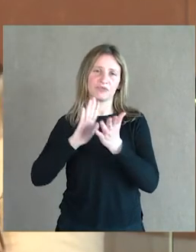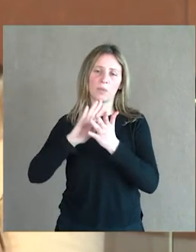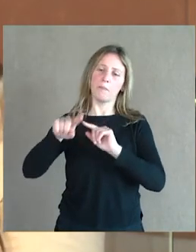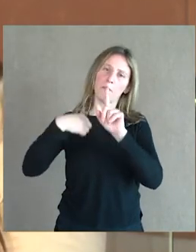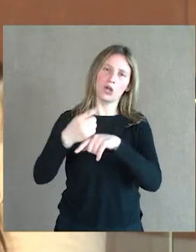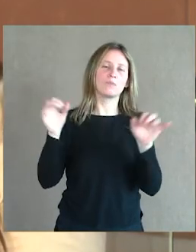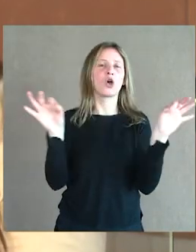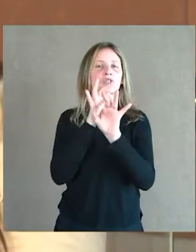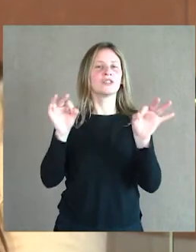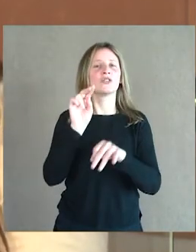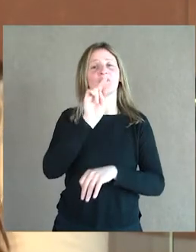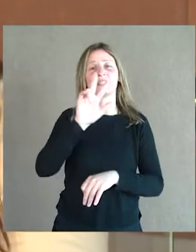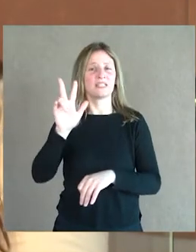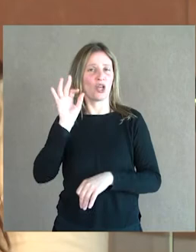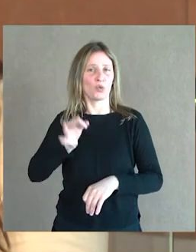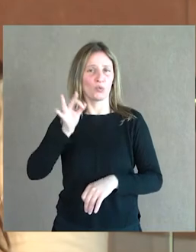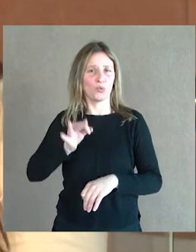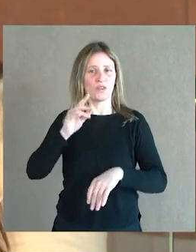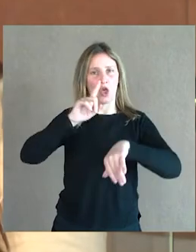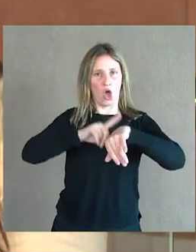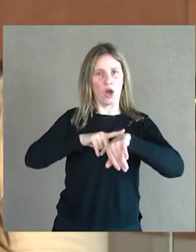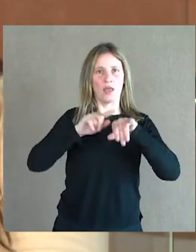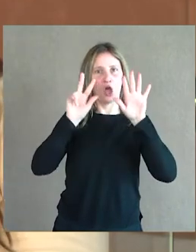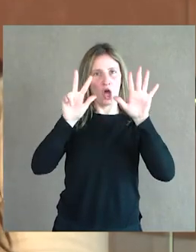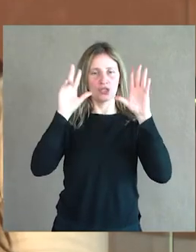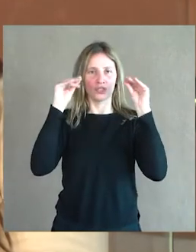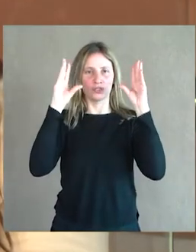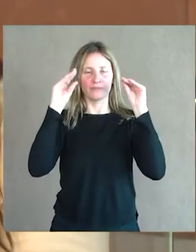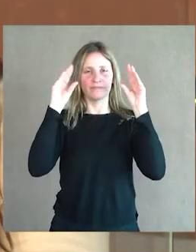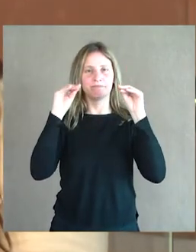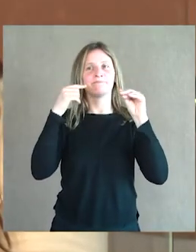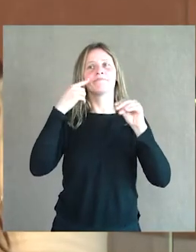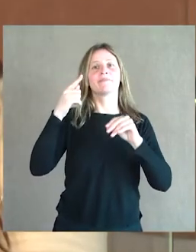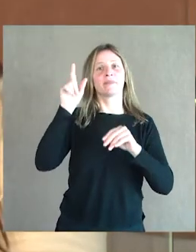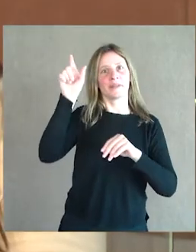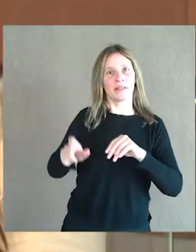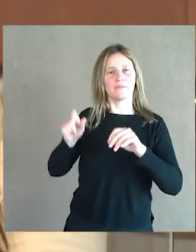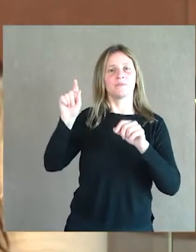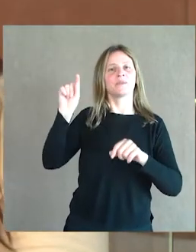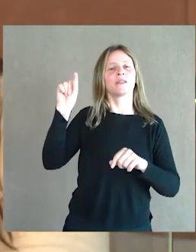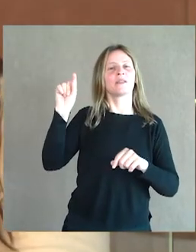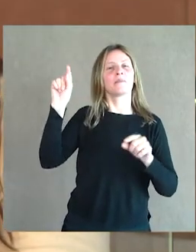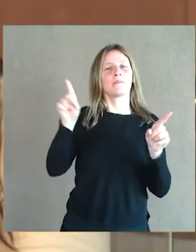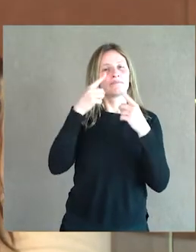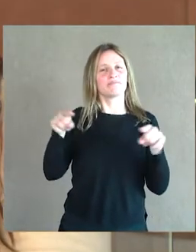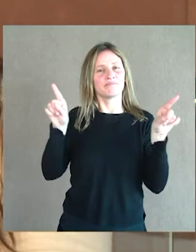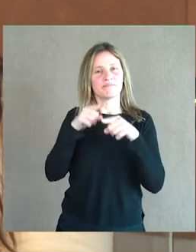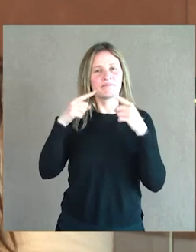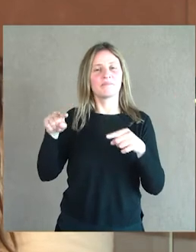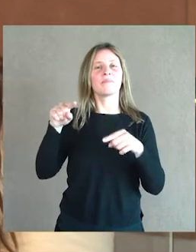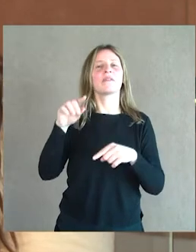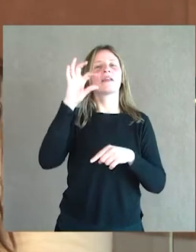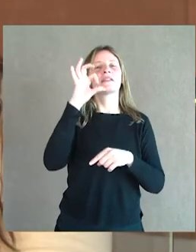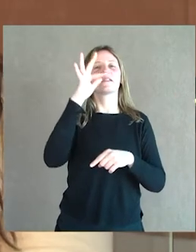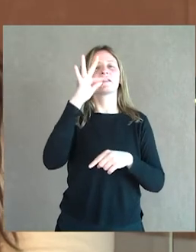concierto, el 23 de octubre, a las 20 horas, que va a dirigir el maestro Estefan Lano. Este concierto,